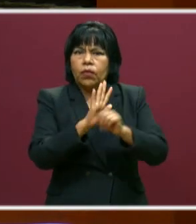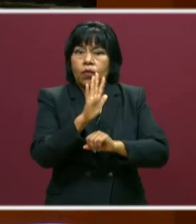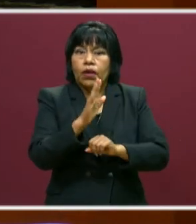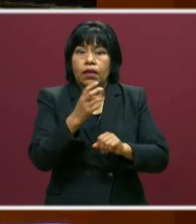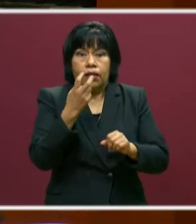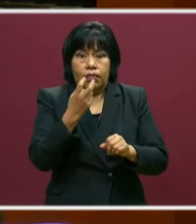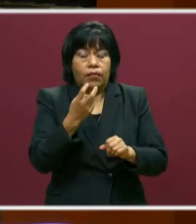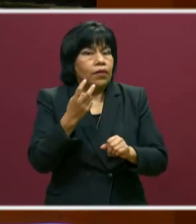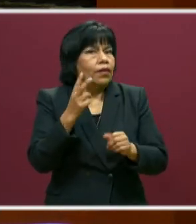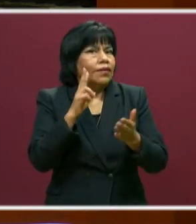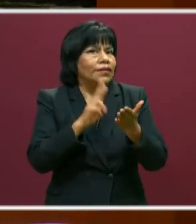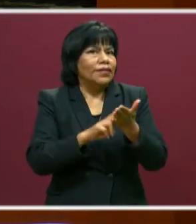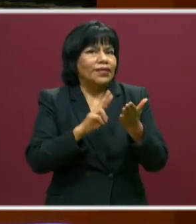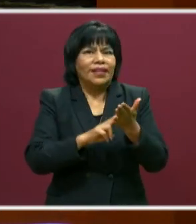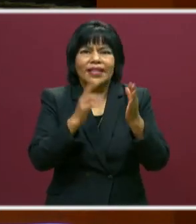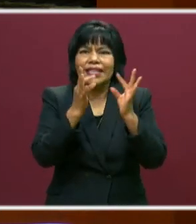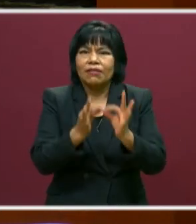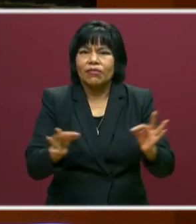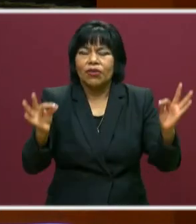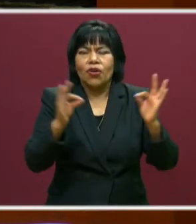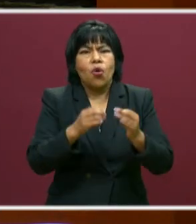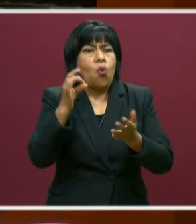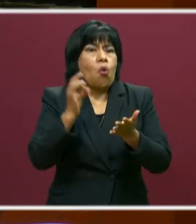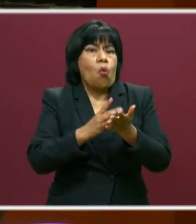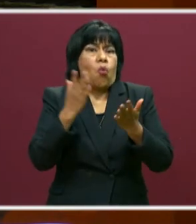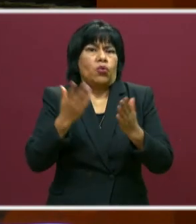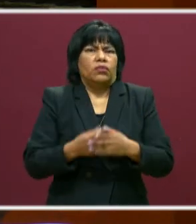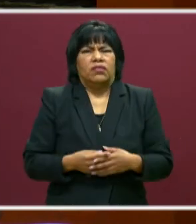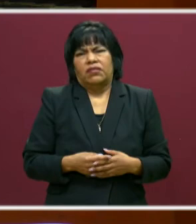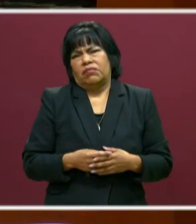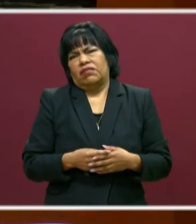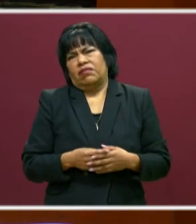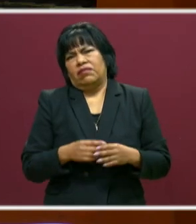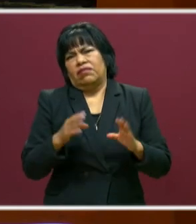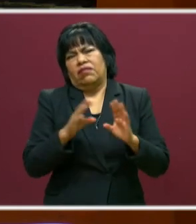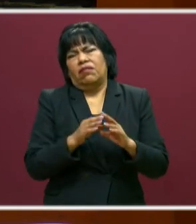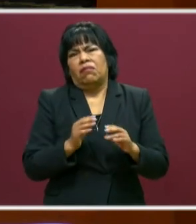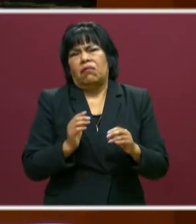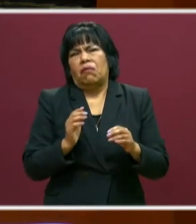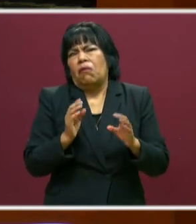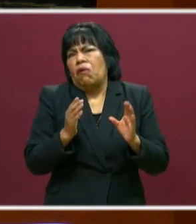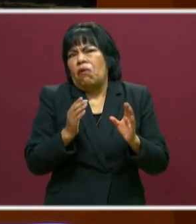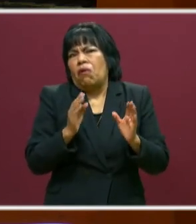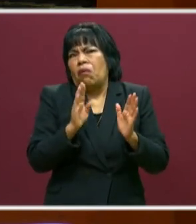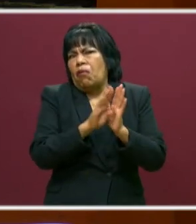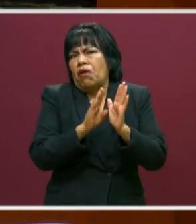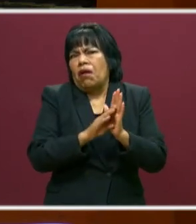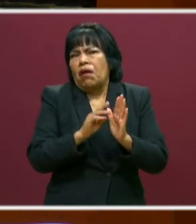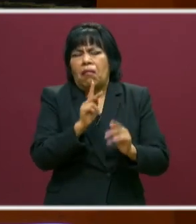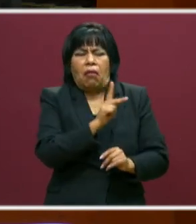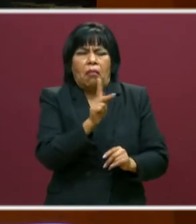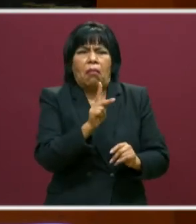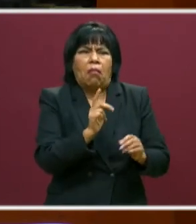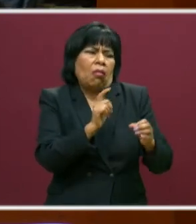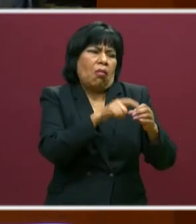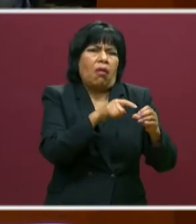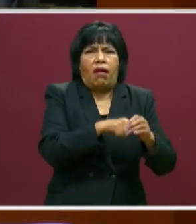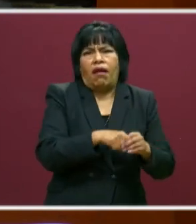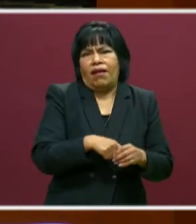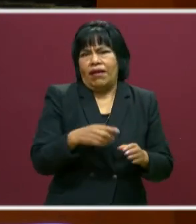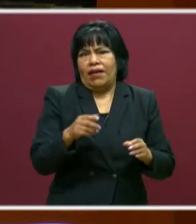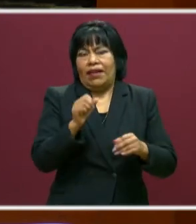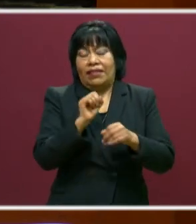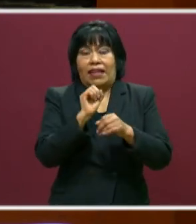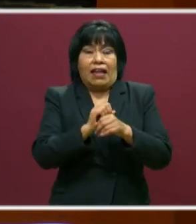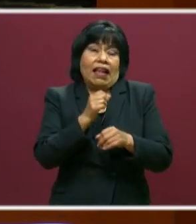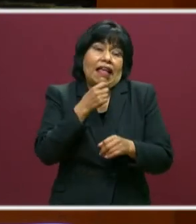valioso este foro, porque no se trata, imagínate que lo concibiéramos como gasolineros, pues entonces nomás habla el secretario y les dice lo que tienen que hacer.